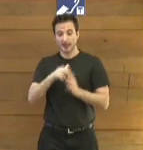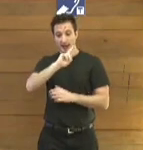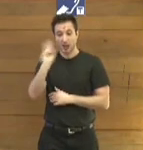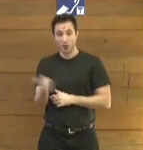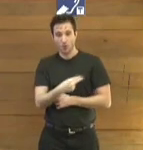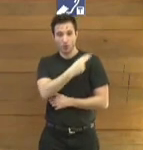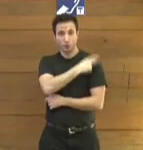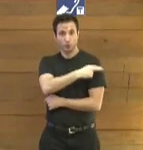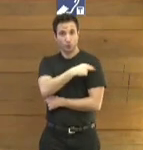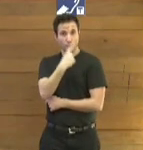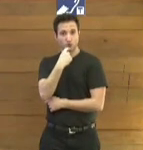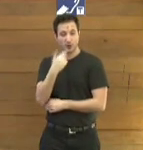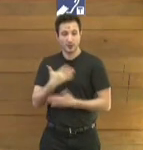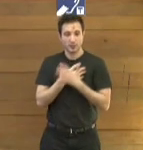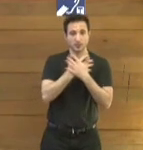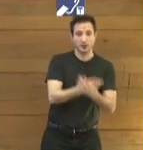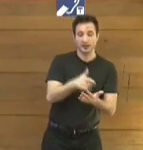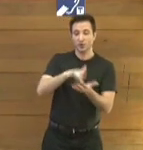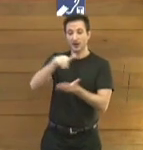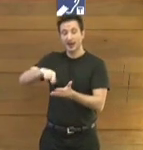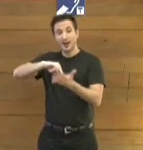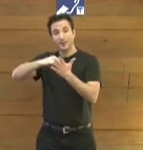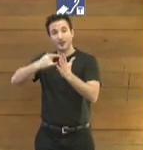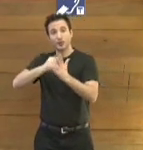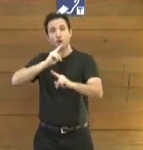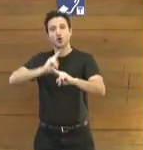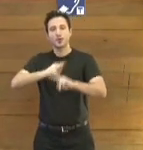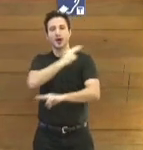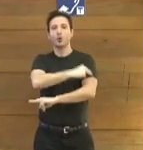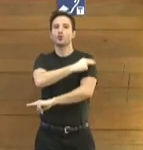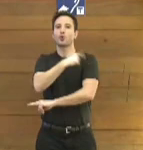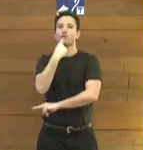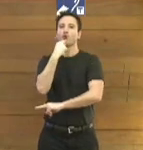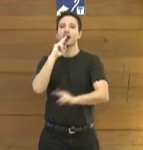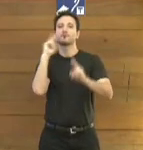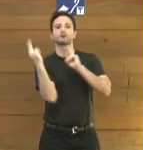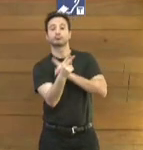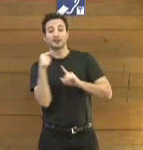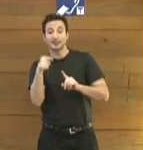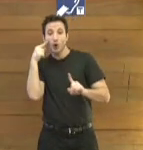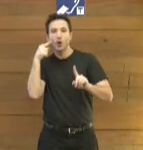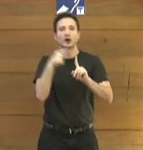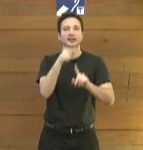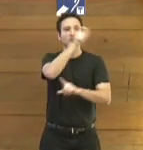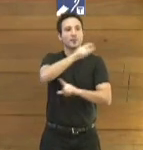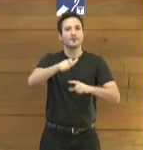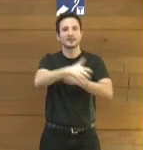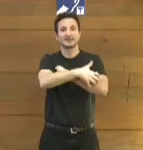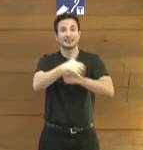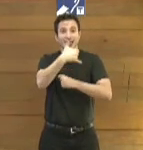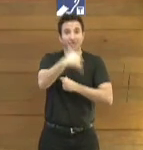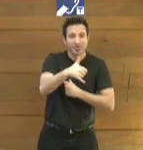en un proyecto que llamamos Cruz Roja Responde y que tiene como objetivo ayudar a los damnificados.